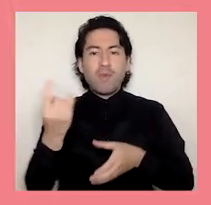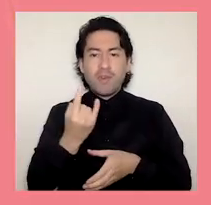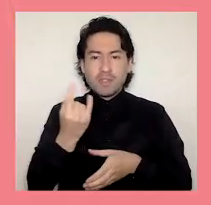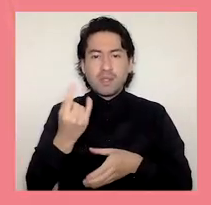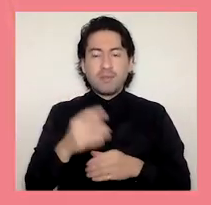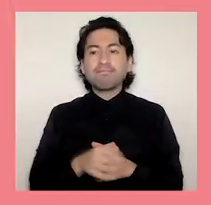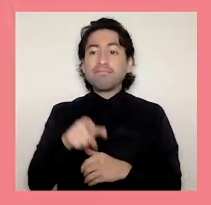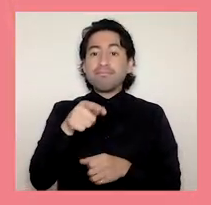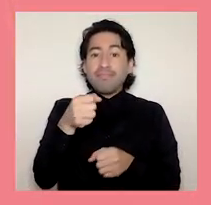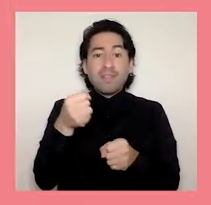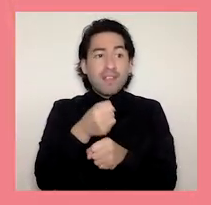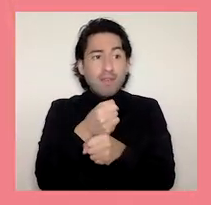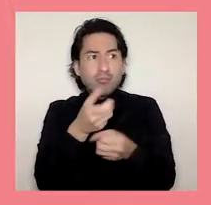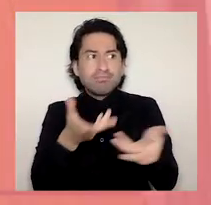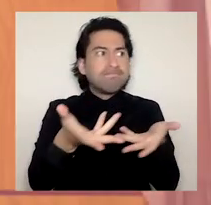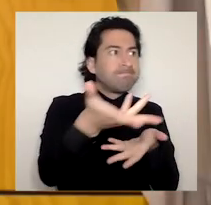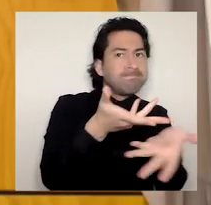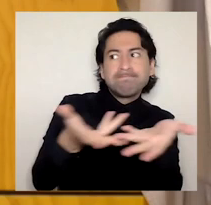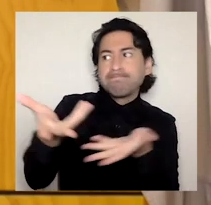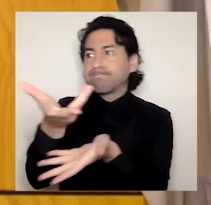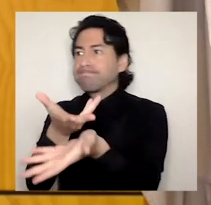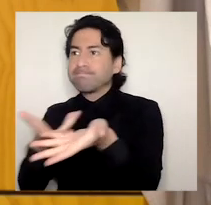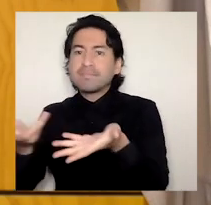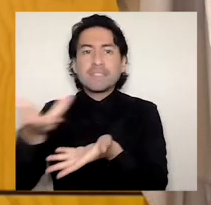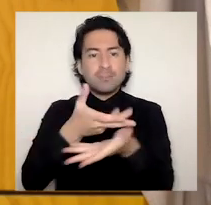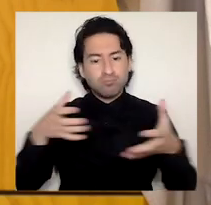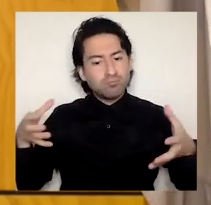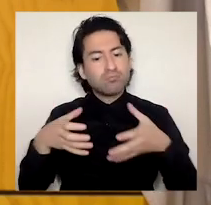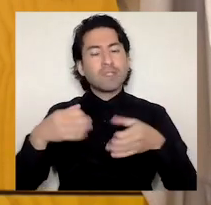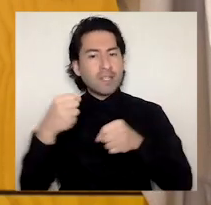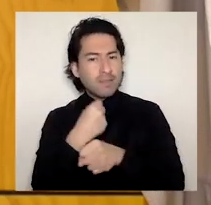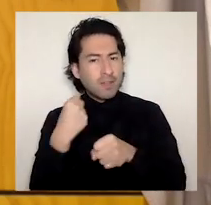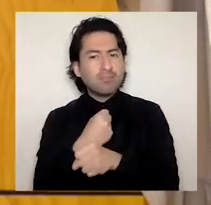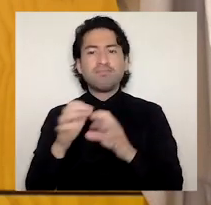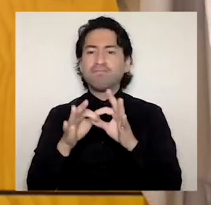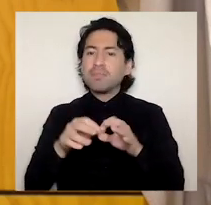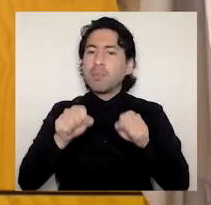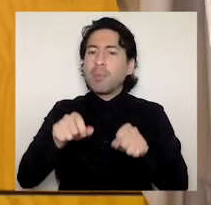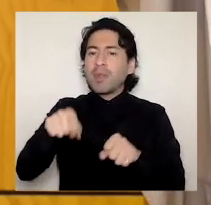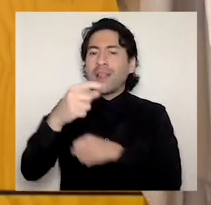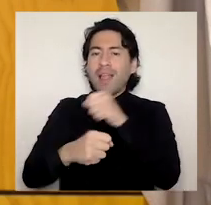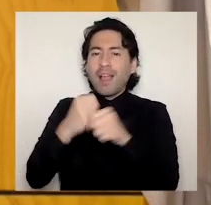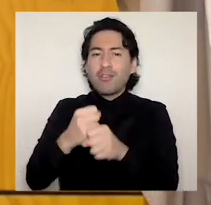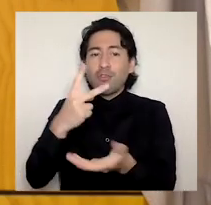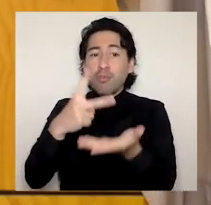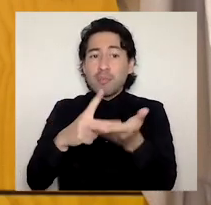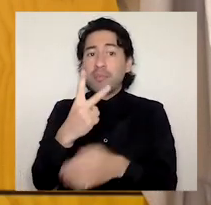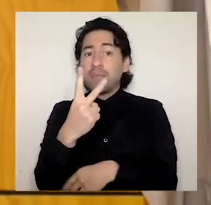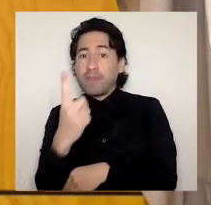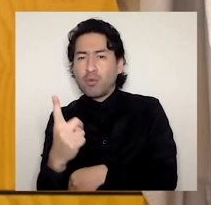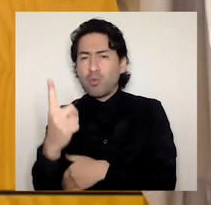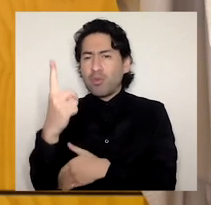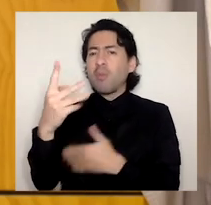Es el trabajo común y compartido el que nos permitirá afrontar este año 2021 que en el futuro